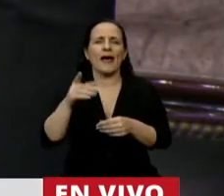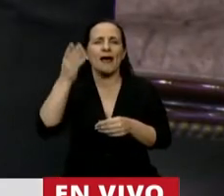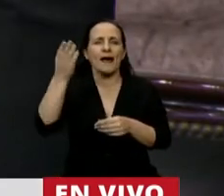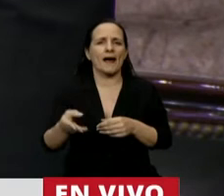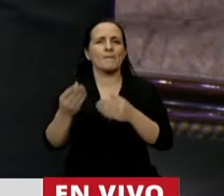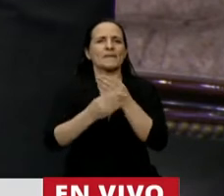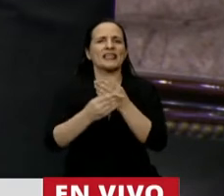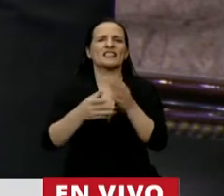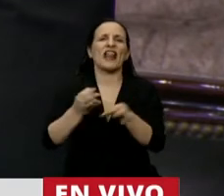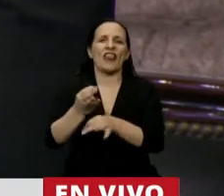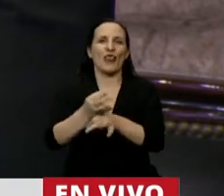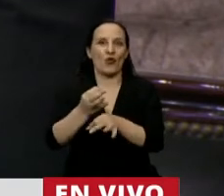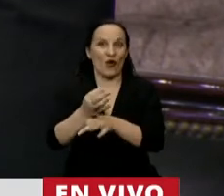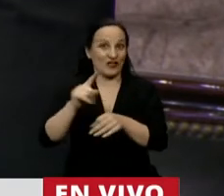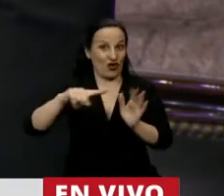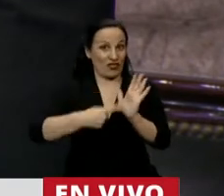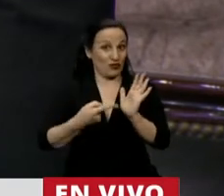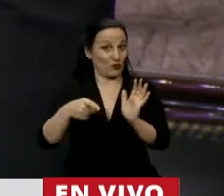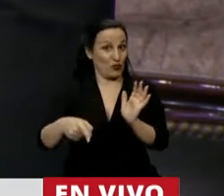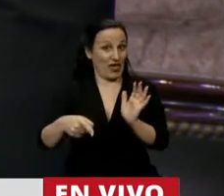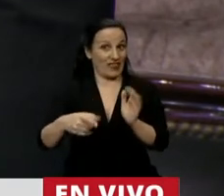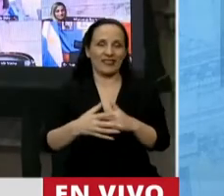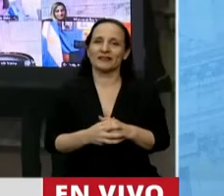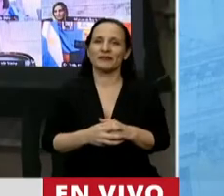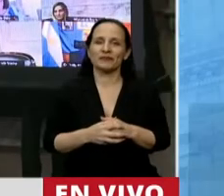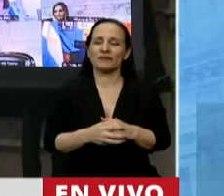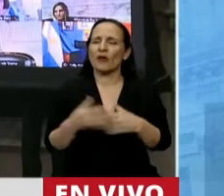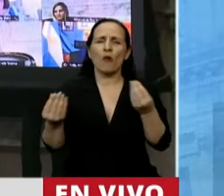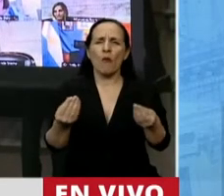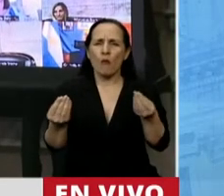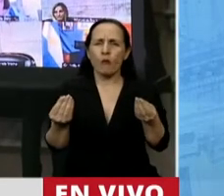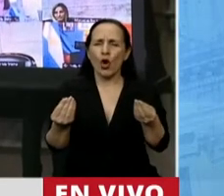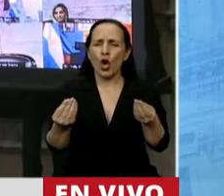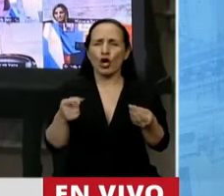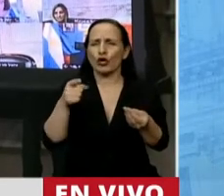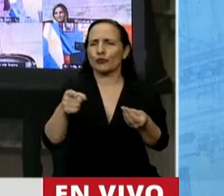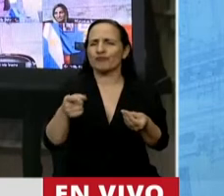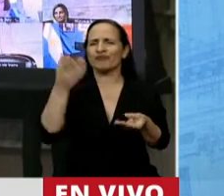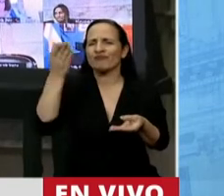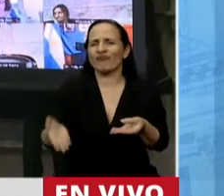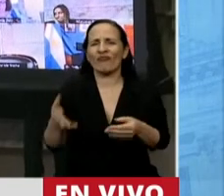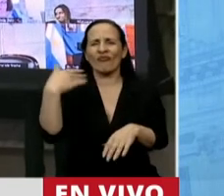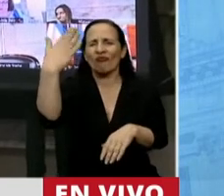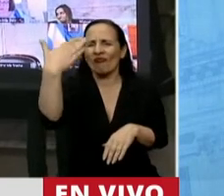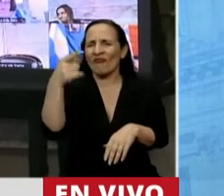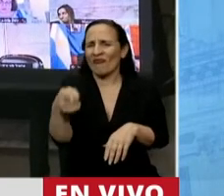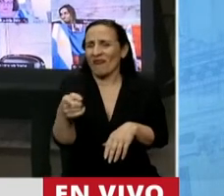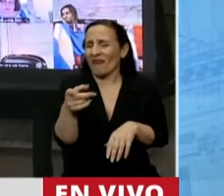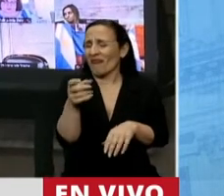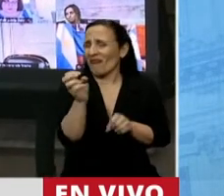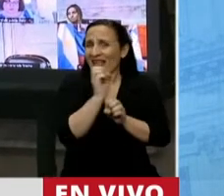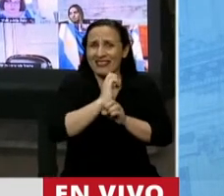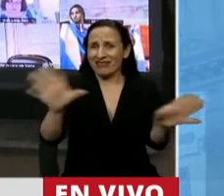Ministra de Educación de la Ciudad de Buenos Aires por las declaraciones brutales